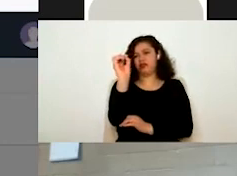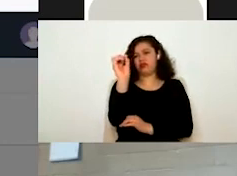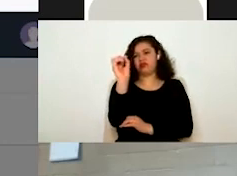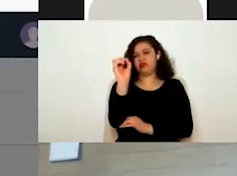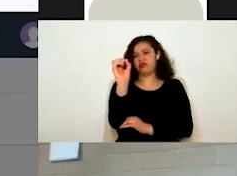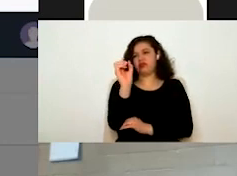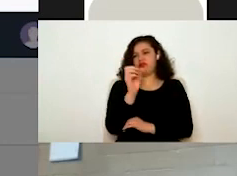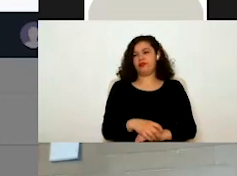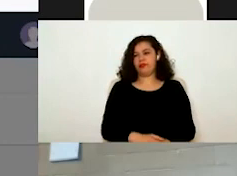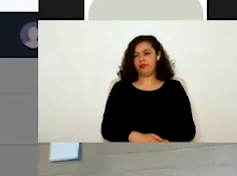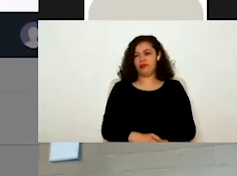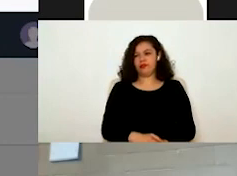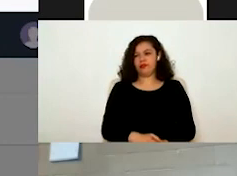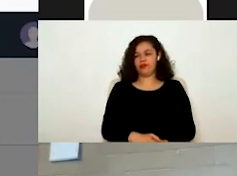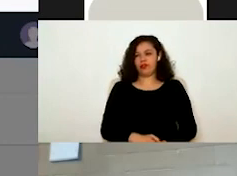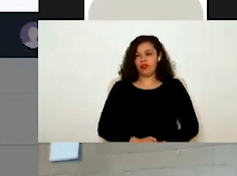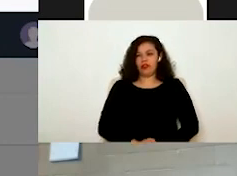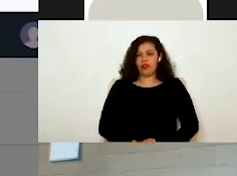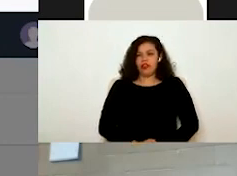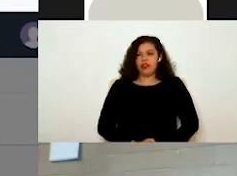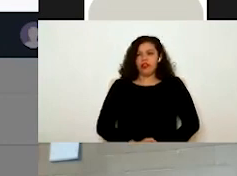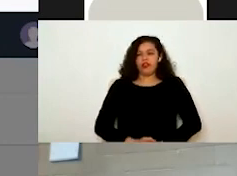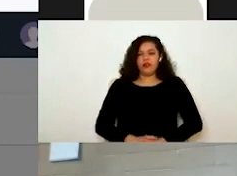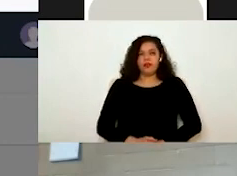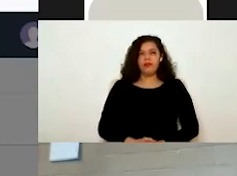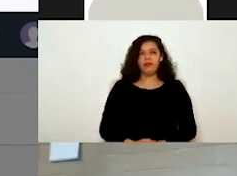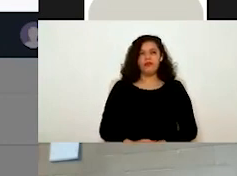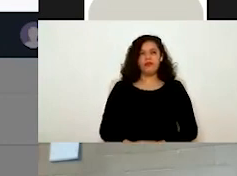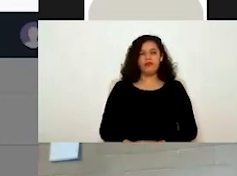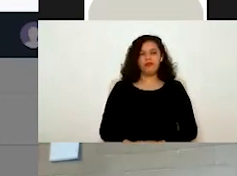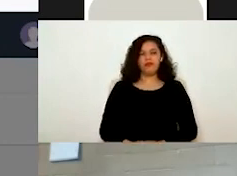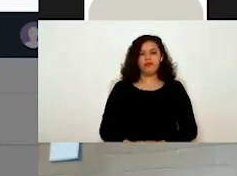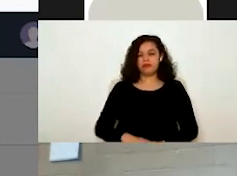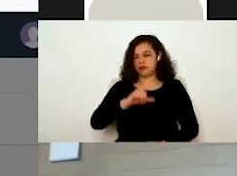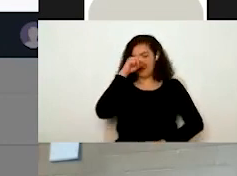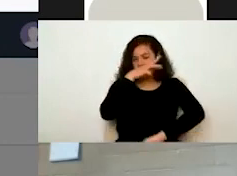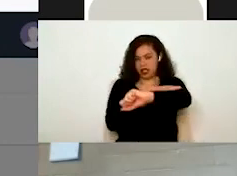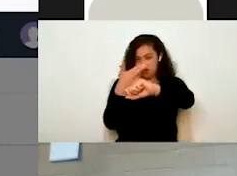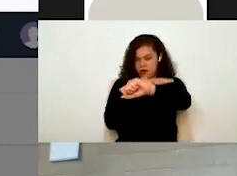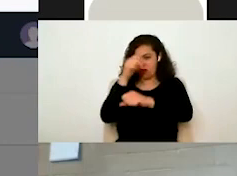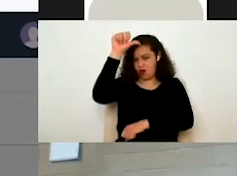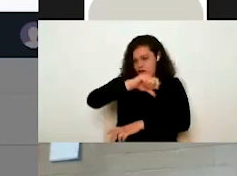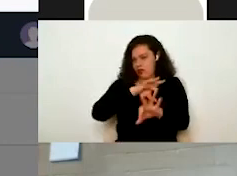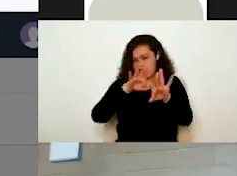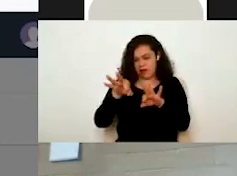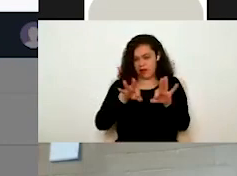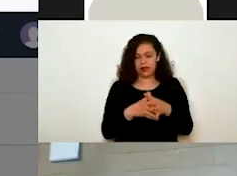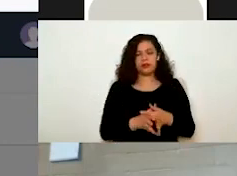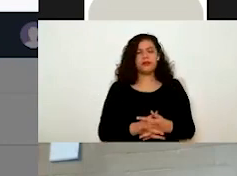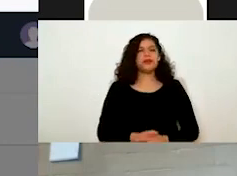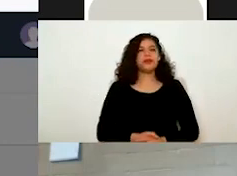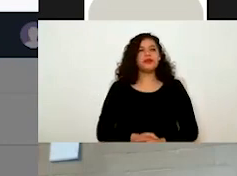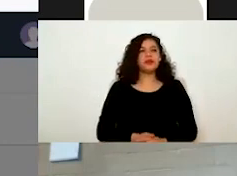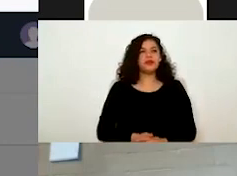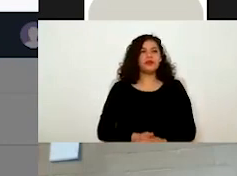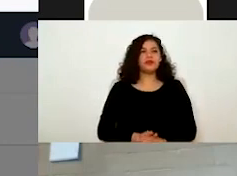Porque este... No se ha movido desde... Es el mismo trámite que estamos trabajando el día de hoy, ¿no? Entonces, este... Por eso aquí